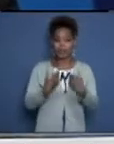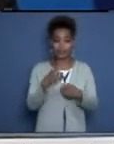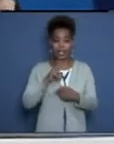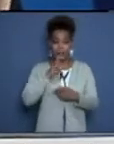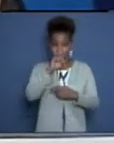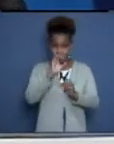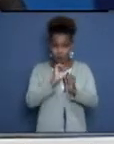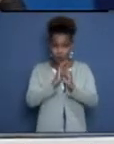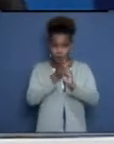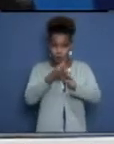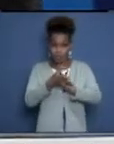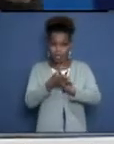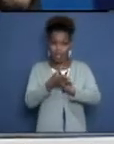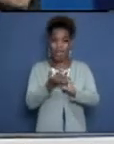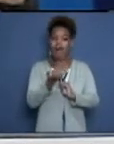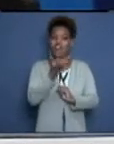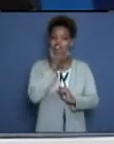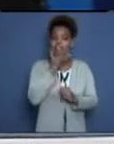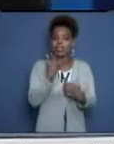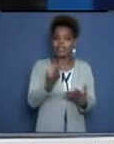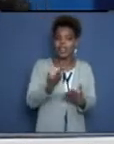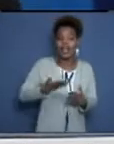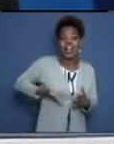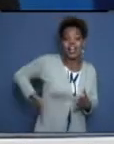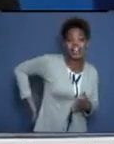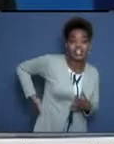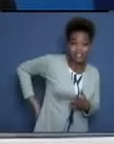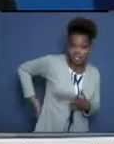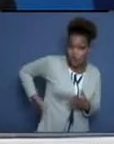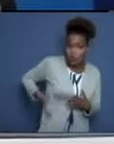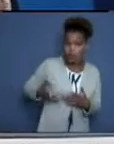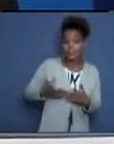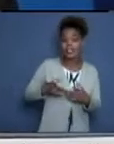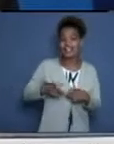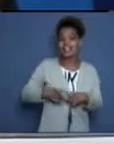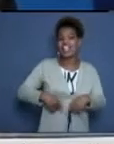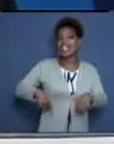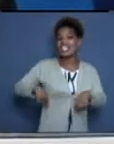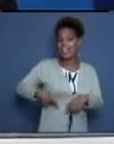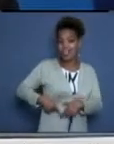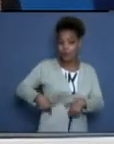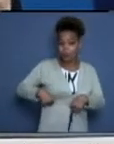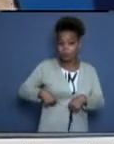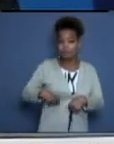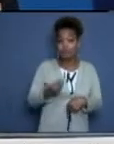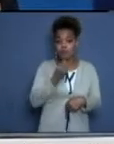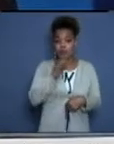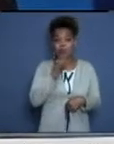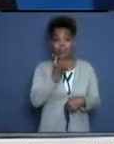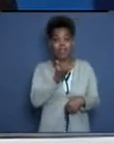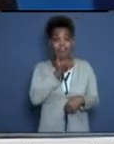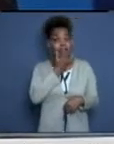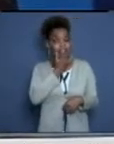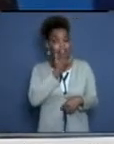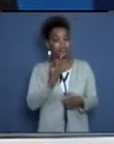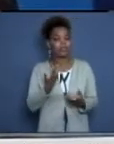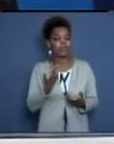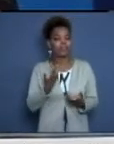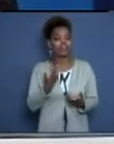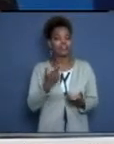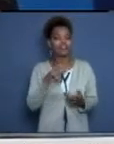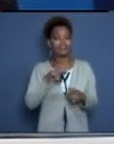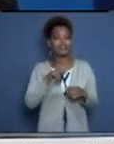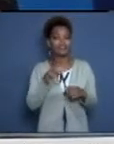riñón y agrede directamente al hígado, entre otros órganos y otros tejidos. Y la mayoría de los antibióticos también